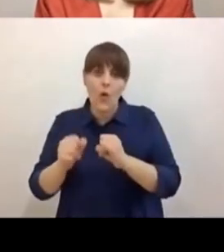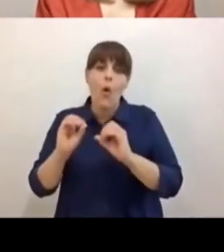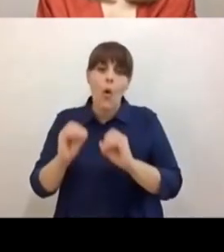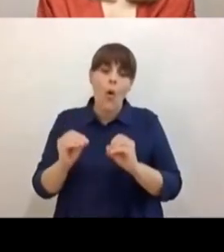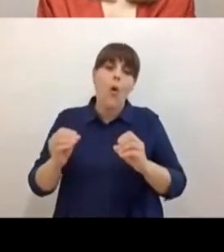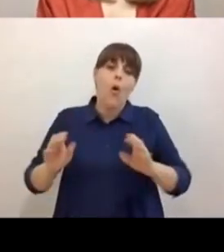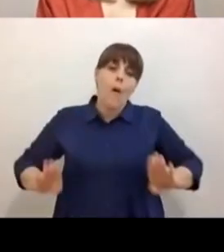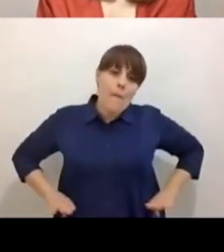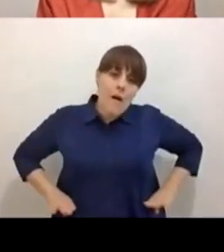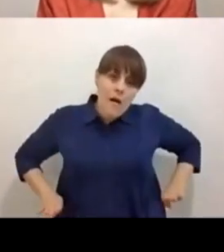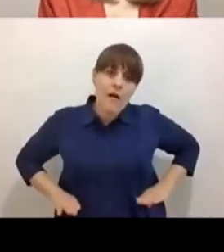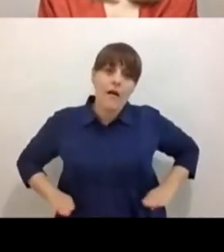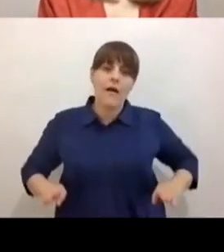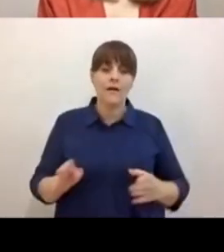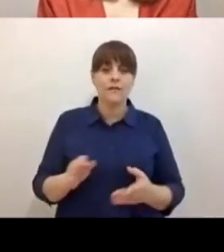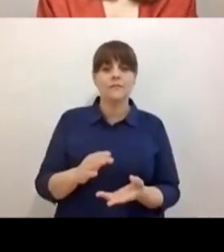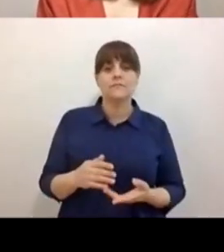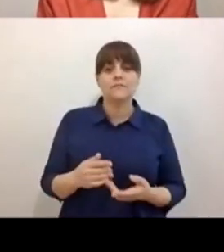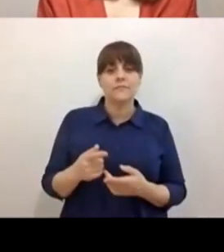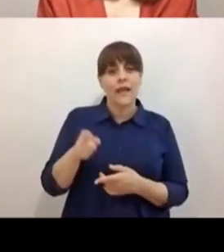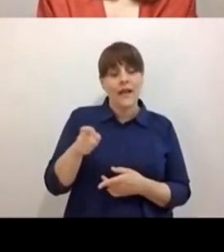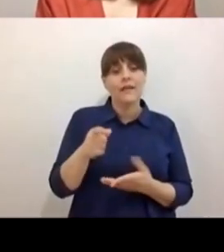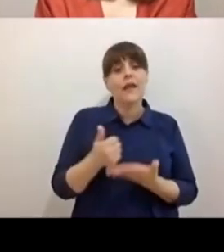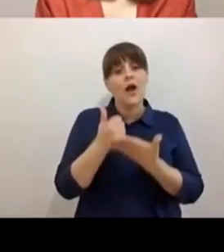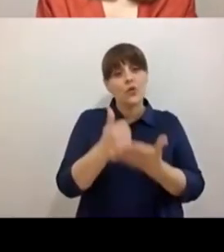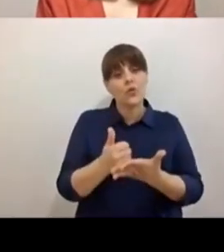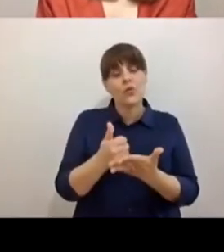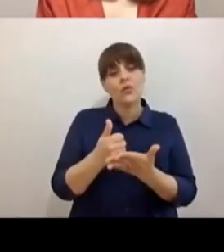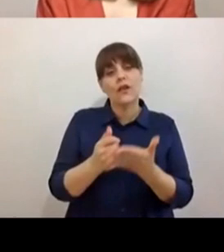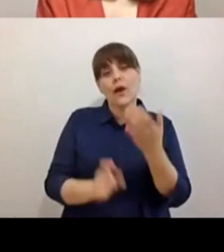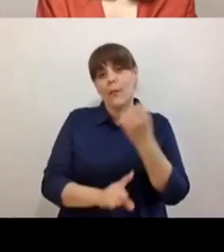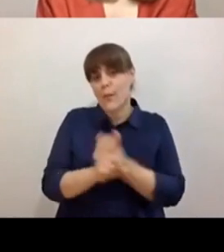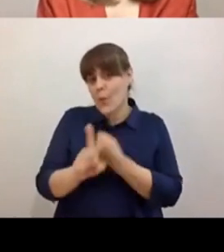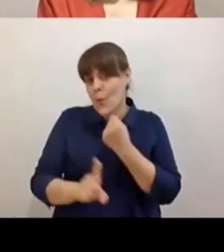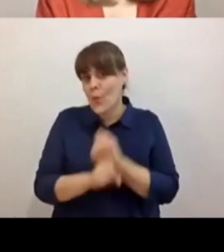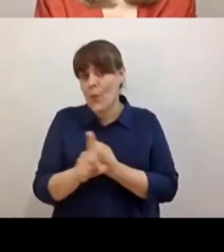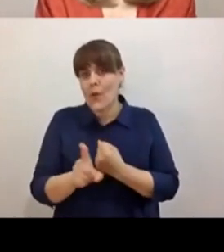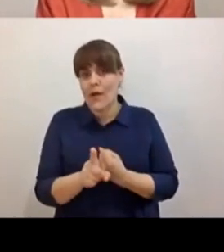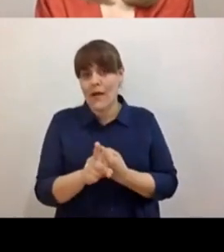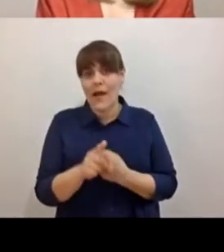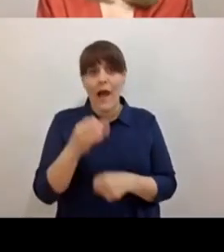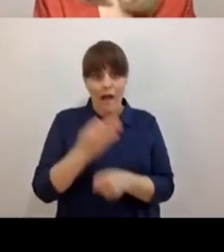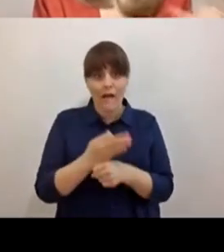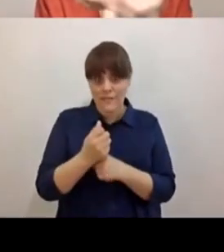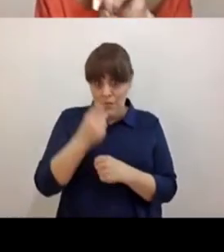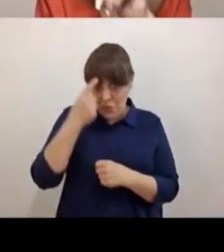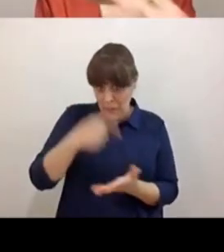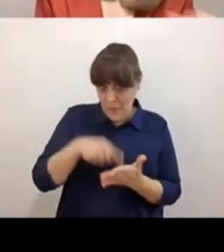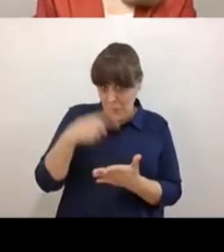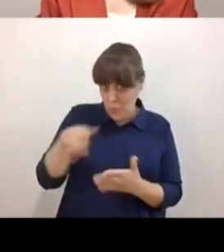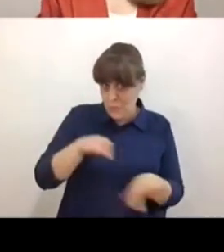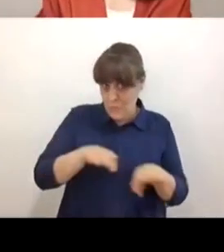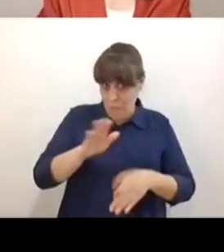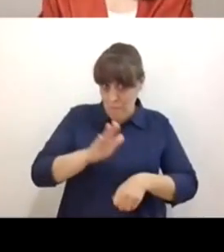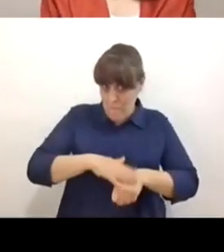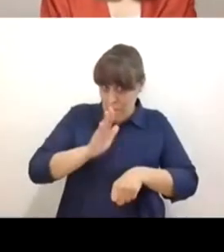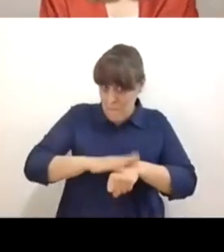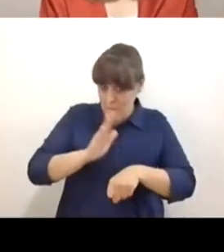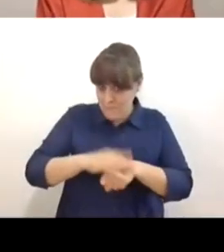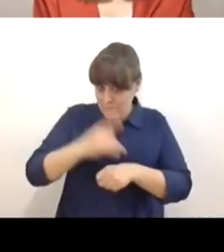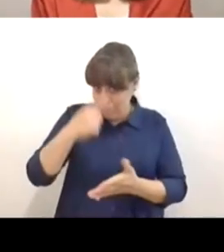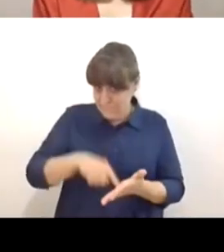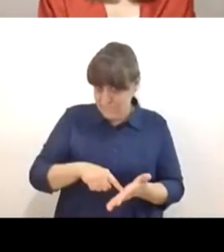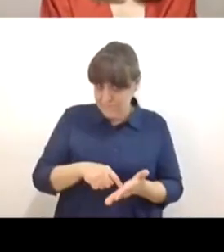algo en lo que me imagino que ha tenido mucho trabajo la tal Martel últimamente, ¿no? Y también como tanatóloga.